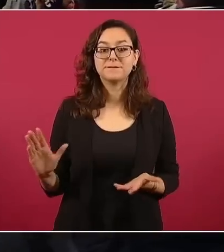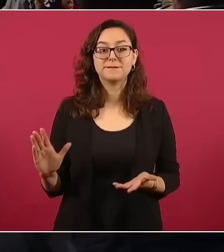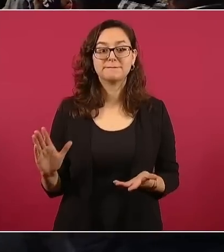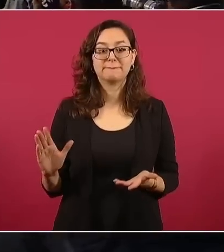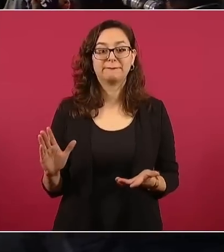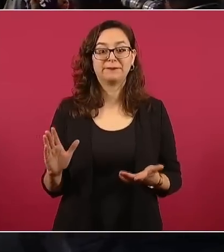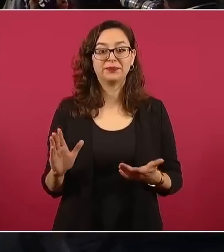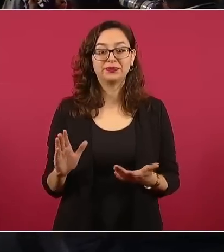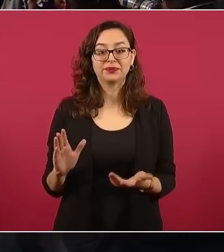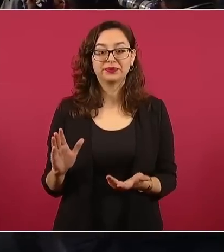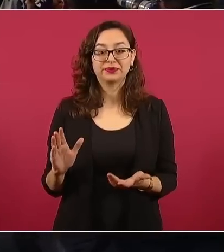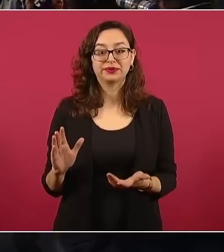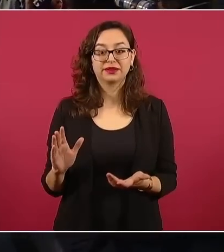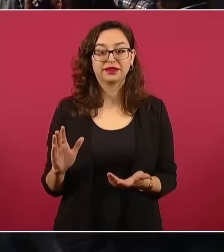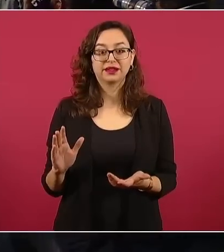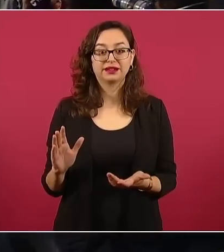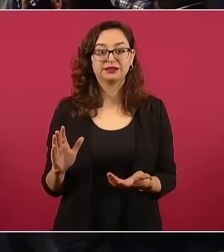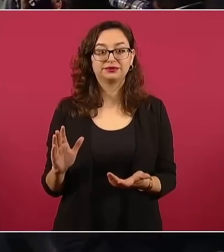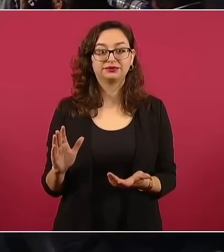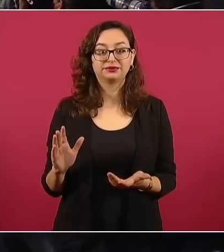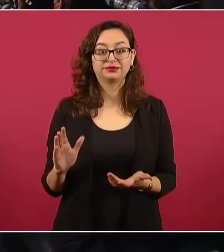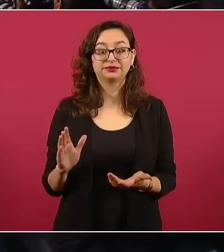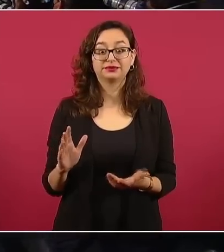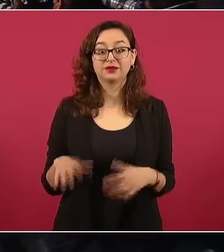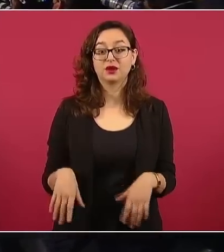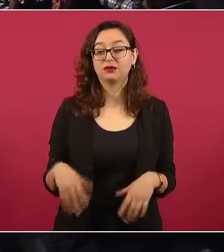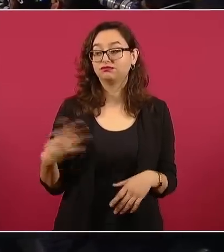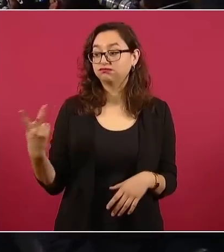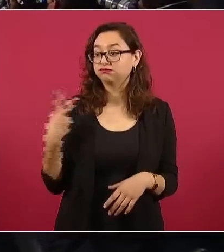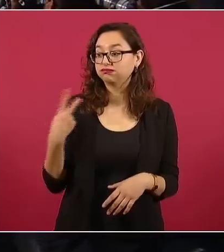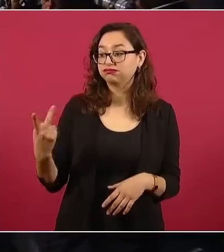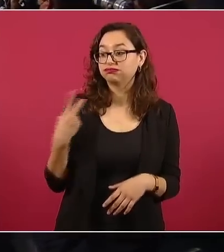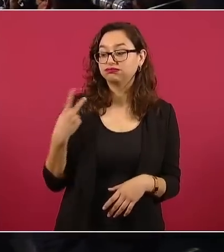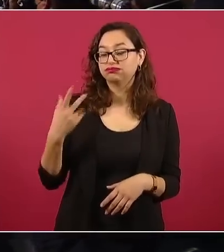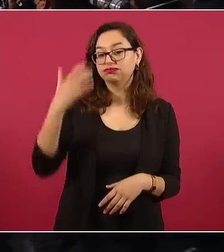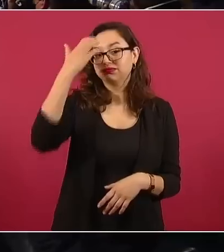1994, hace 28 años. Hace 28 años.